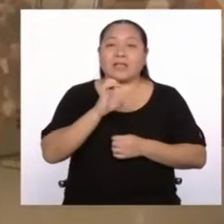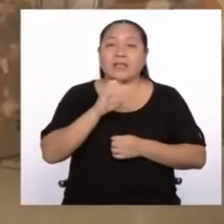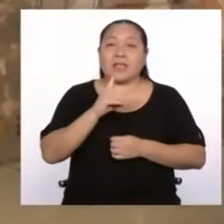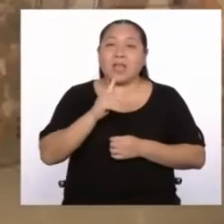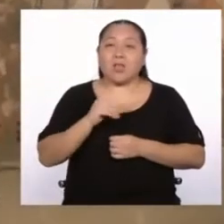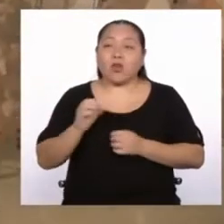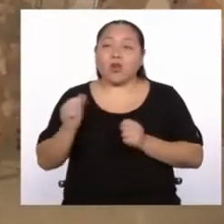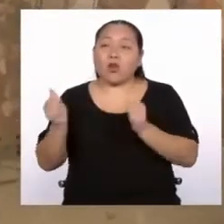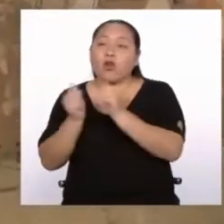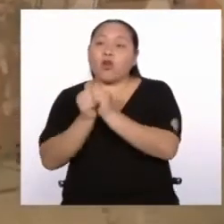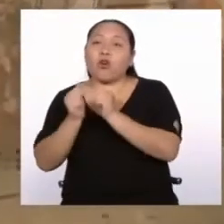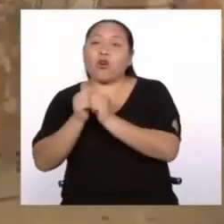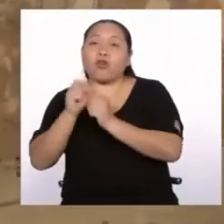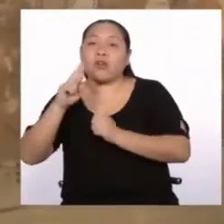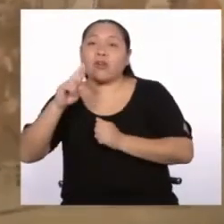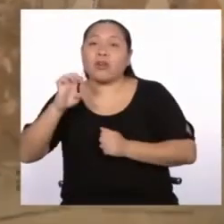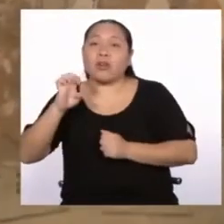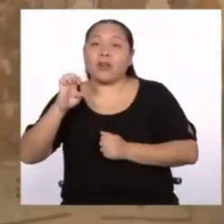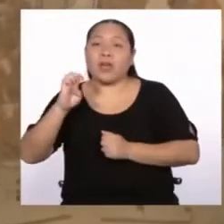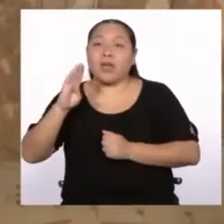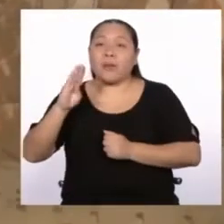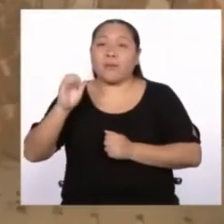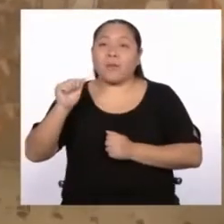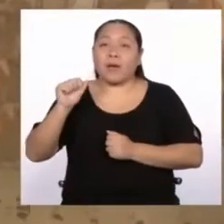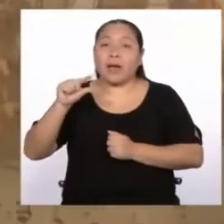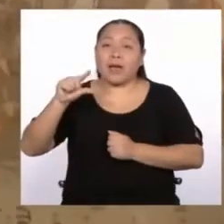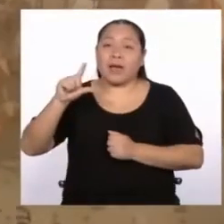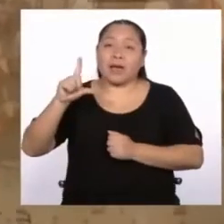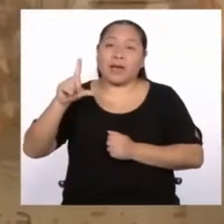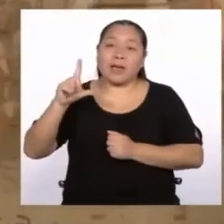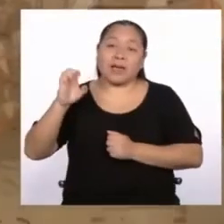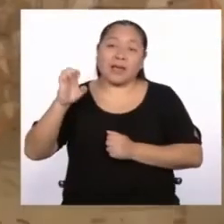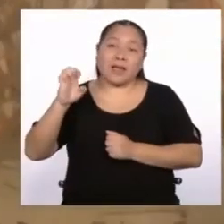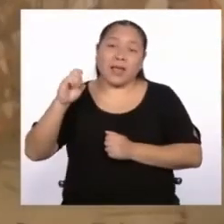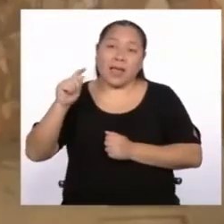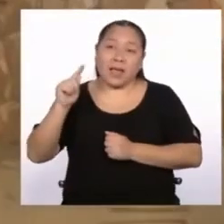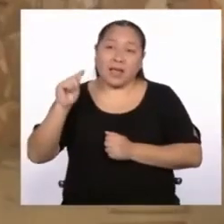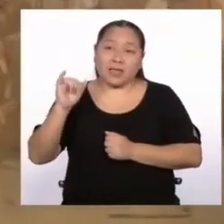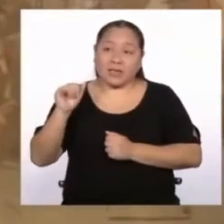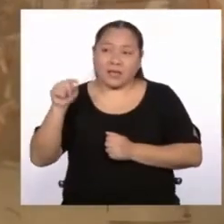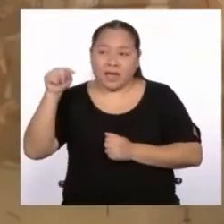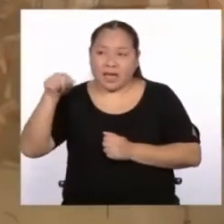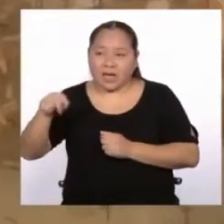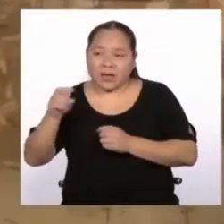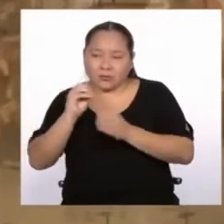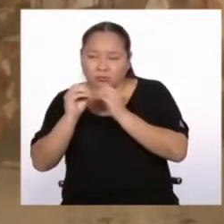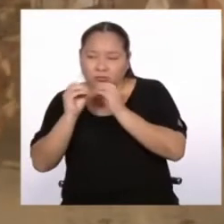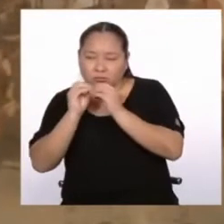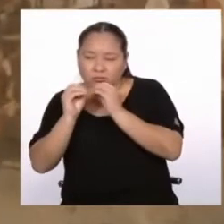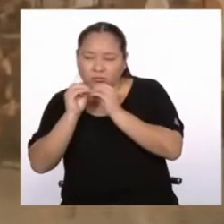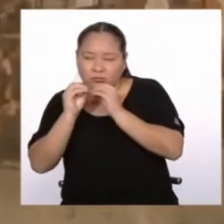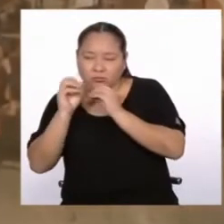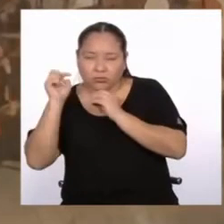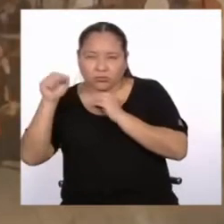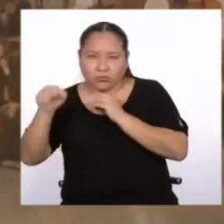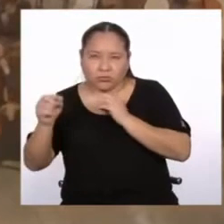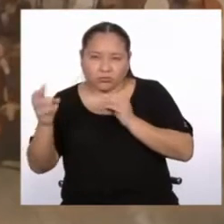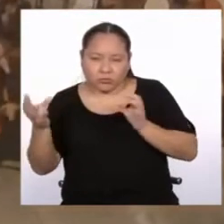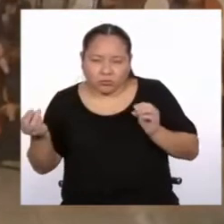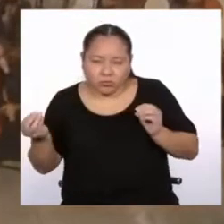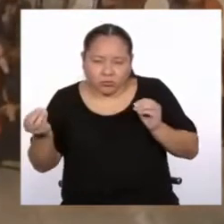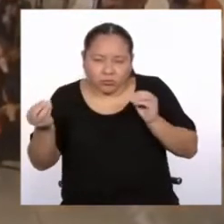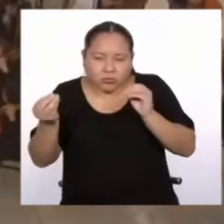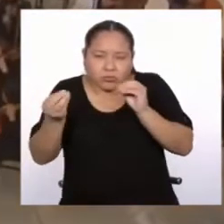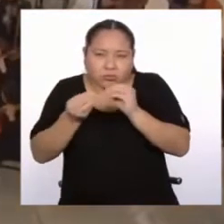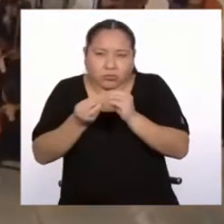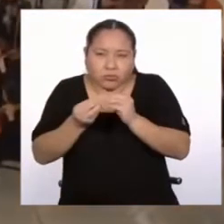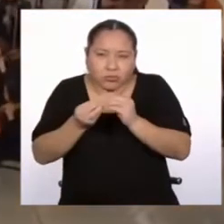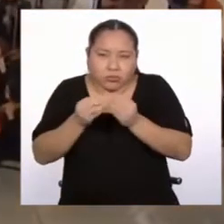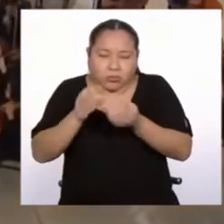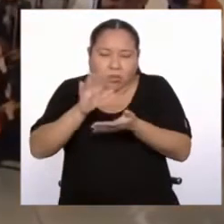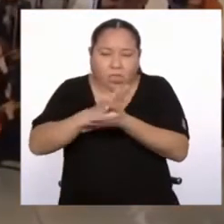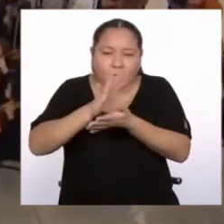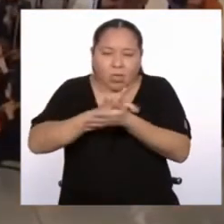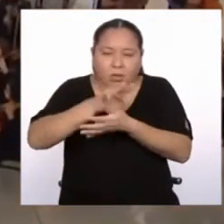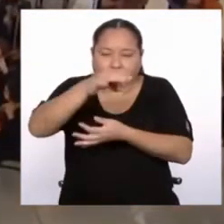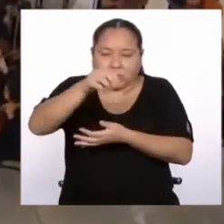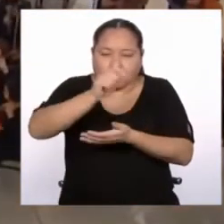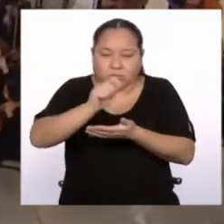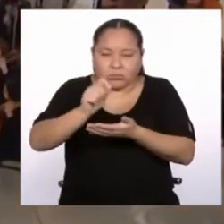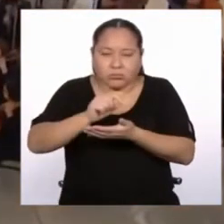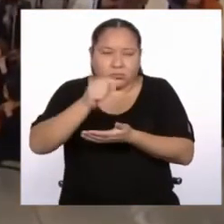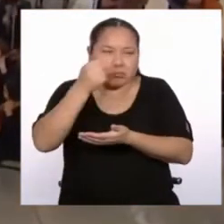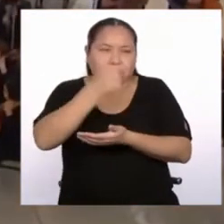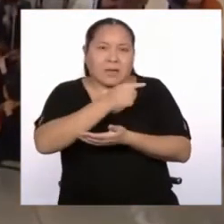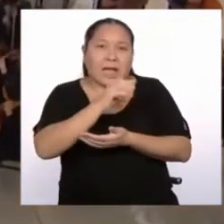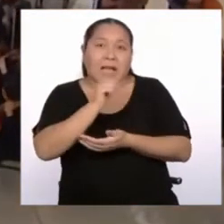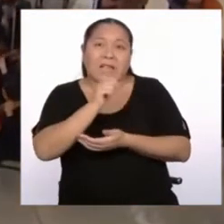Rebagliati. Entonces, lo que hace Rebagliati es restaurar en su primitiva sencillez y llevarlo al papel ante la imposibilidad ya por anciano.